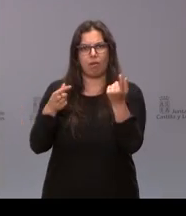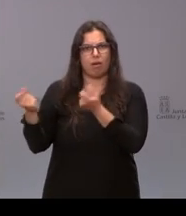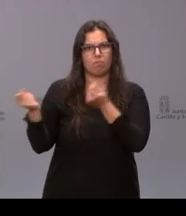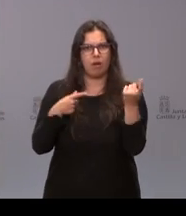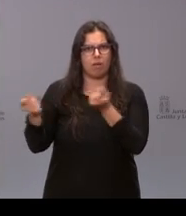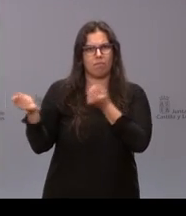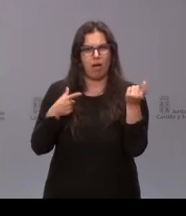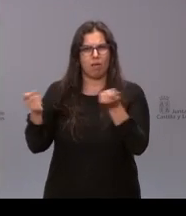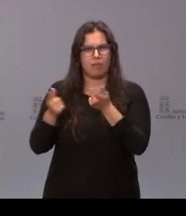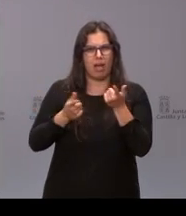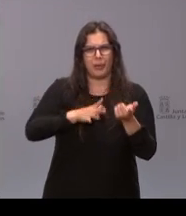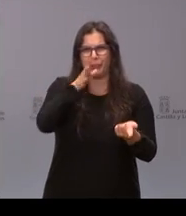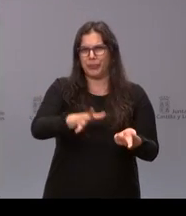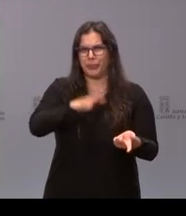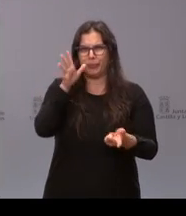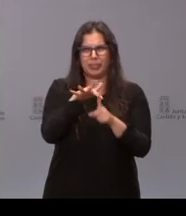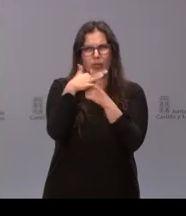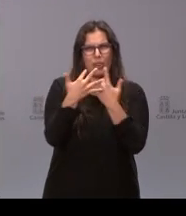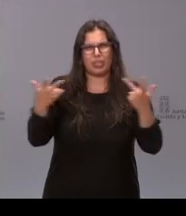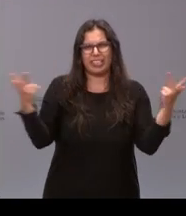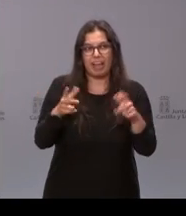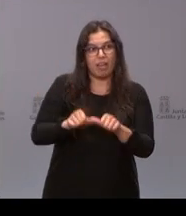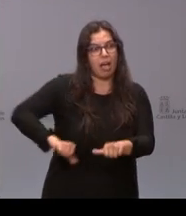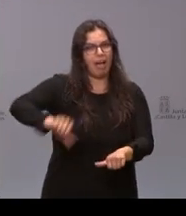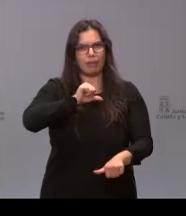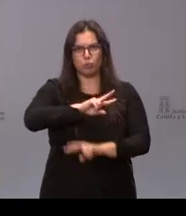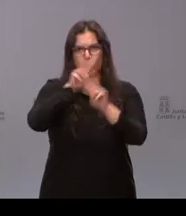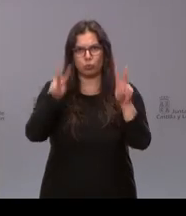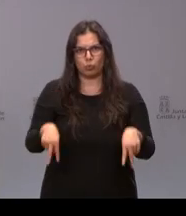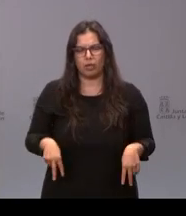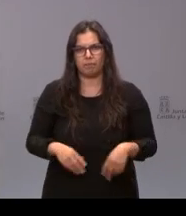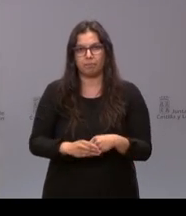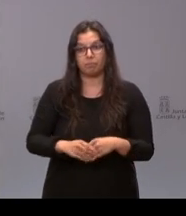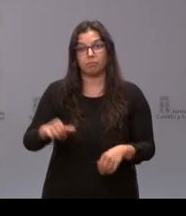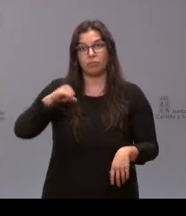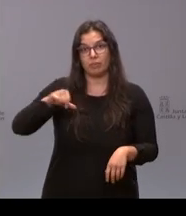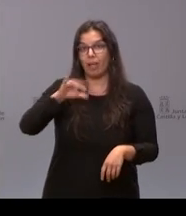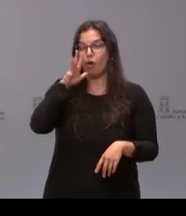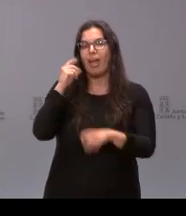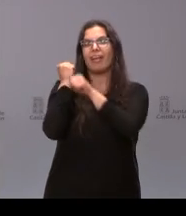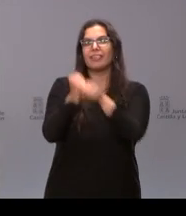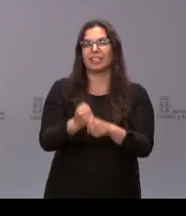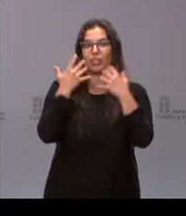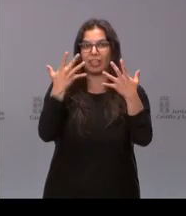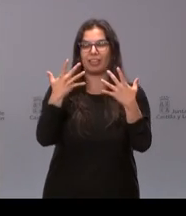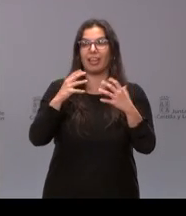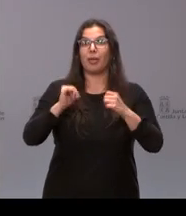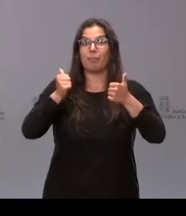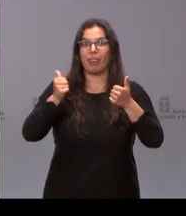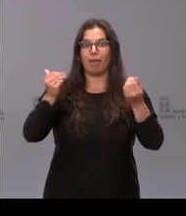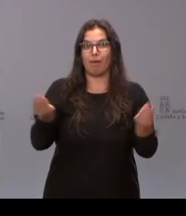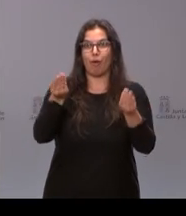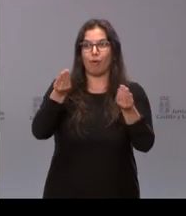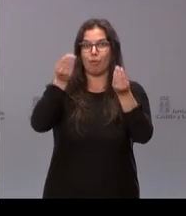dimensiones y situación clínica nunca antes vistas. El UBU cumple 10 años empezando a recuperarse de lo que bien puede